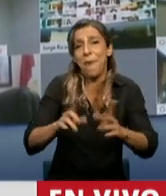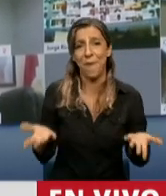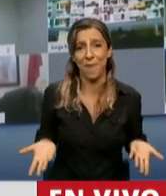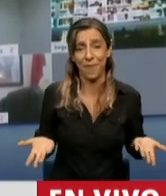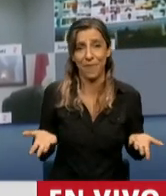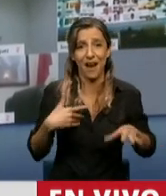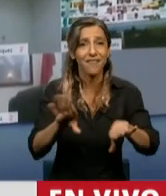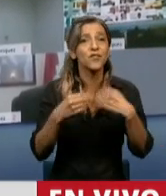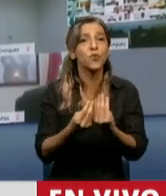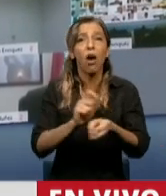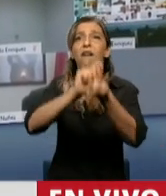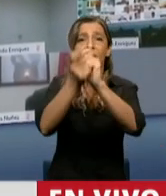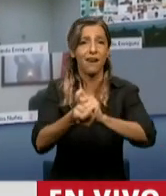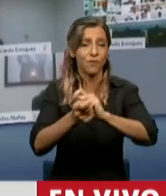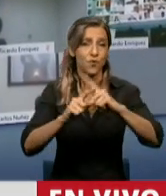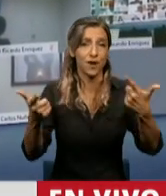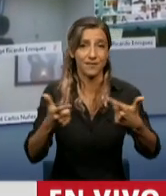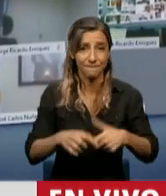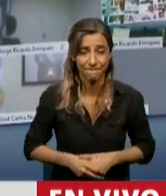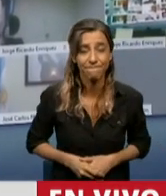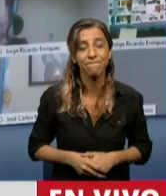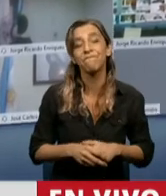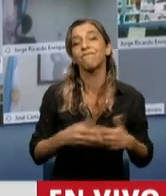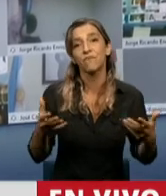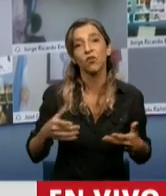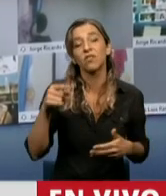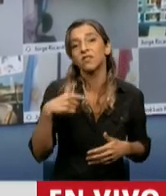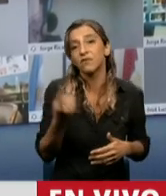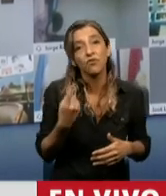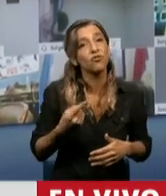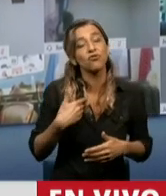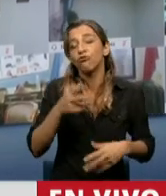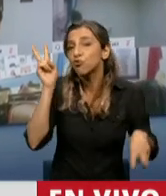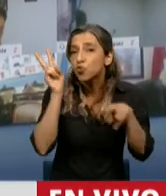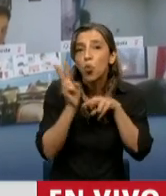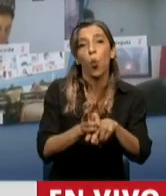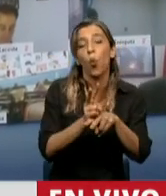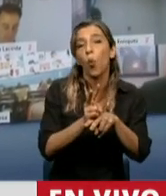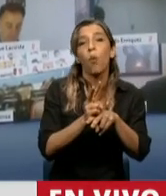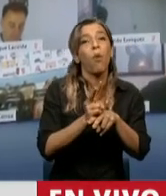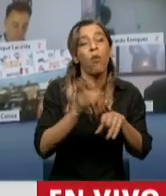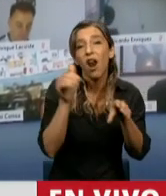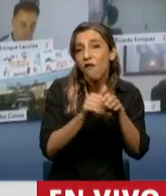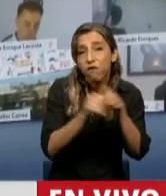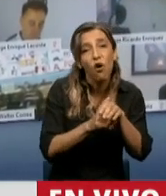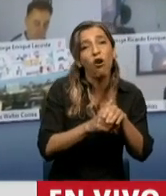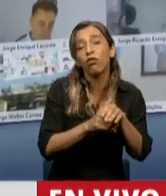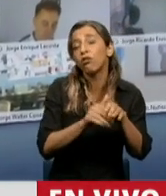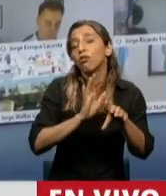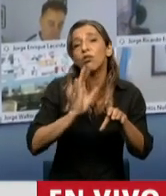es la peor contribución que podemos hacer para preservar el FGS, el famoso FGS que no es más que los